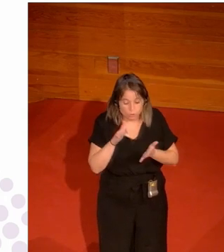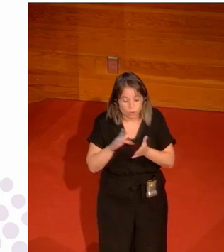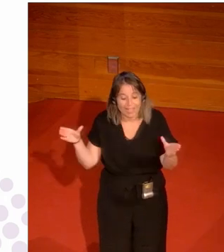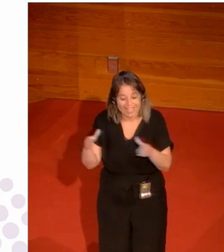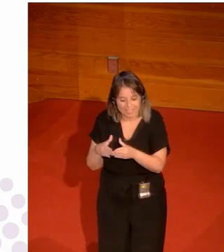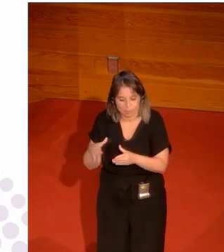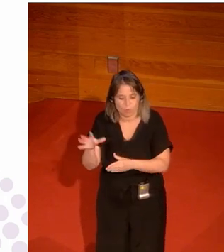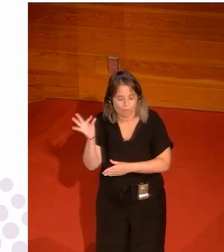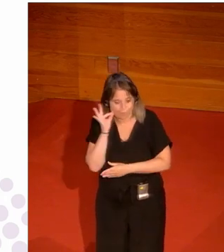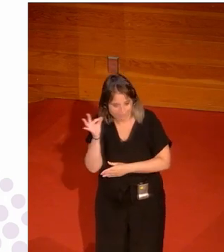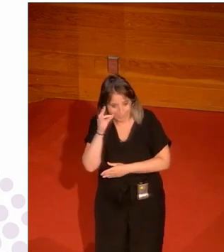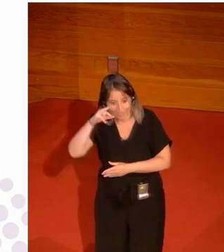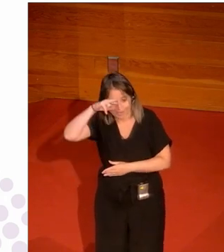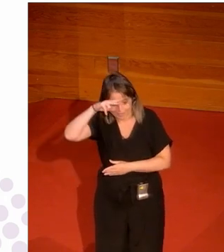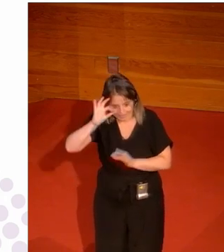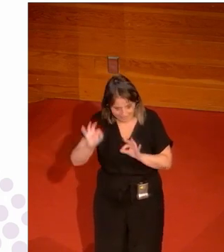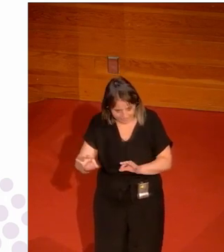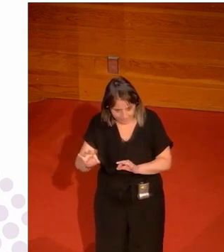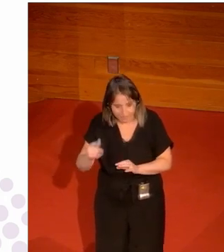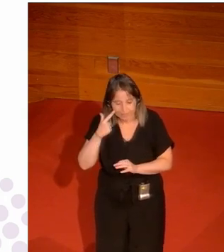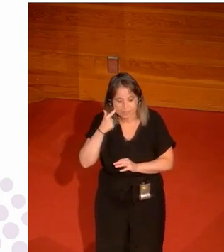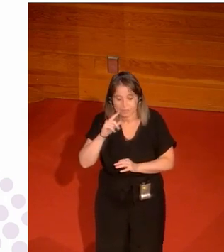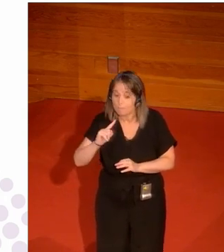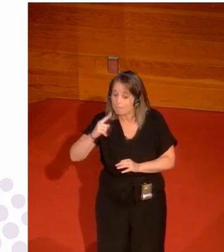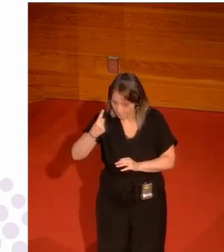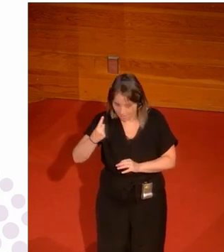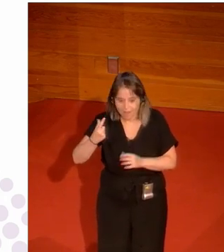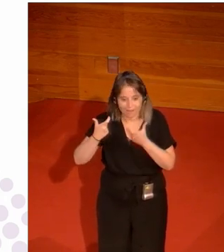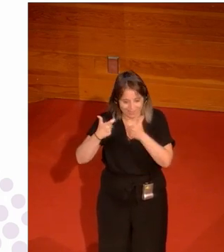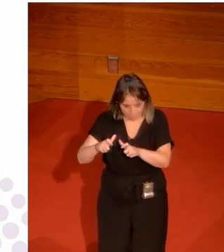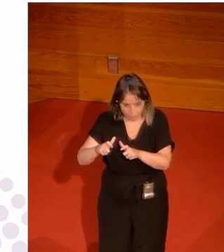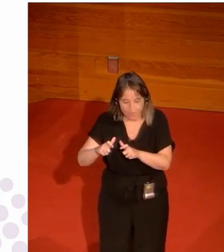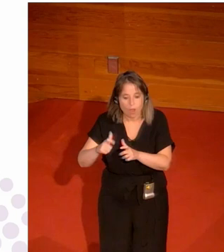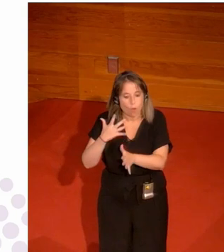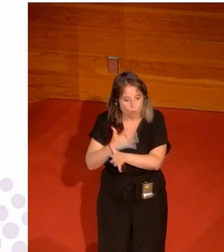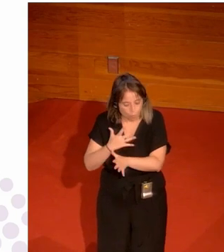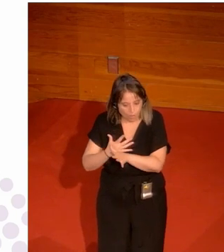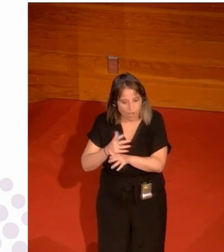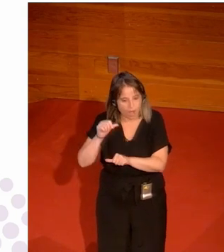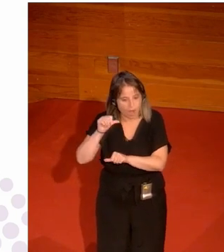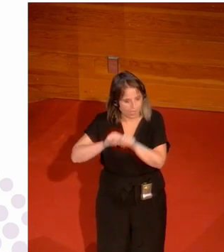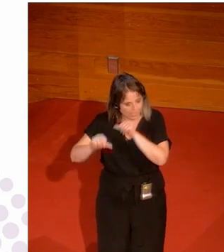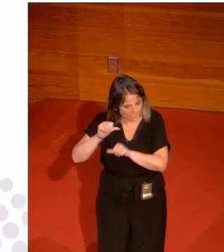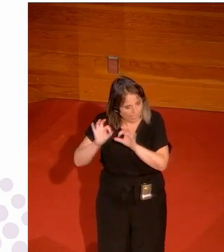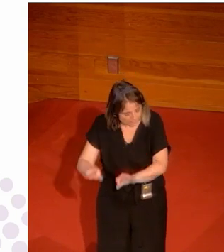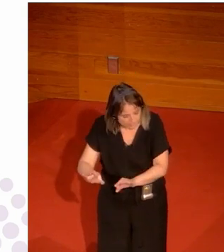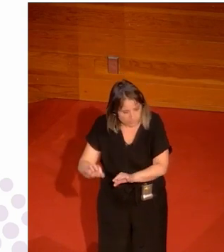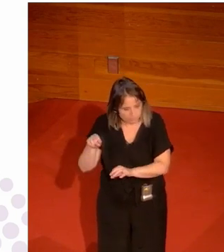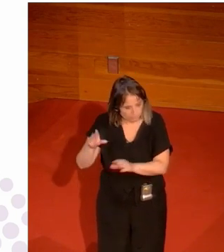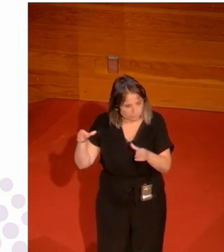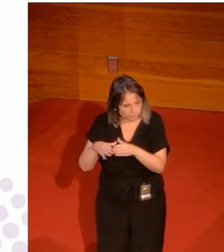equipo femenino Athletic de Bilbao equipo de primera que juega las ligas que tiene